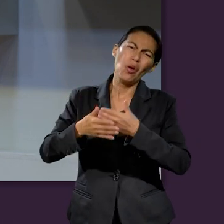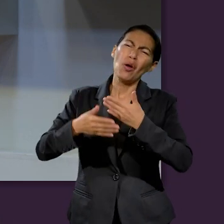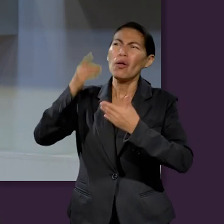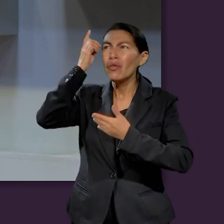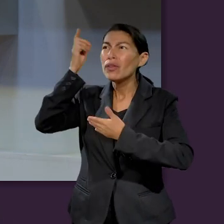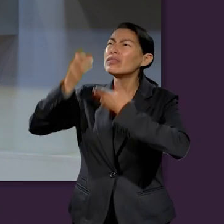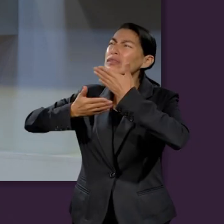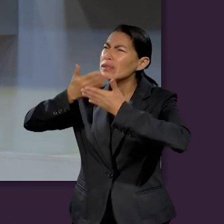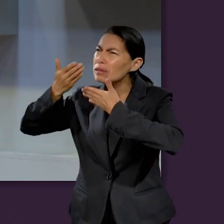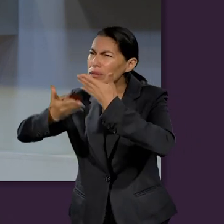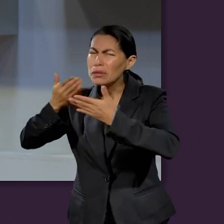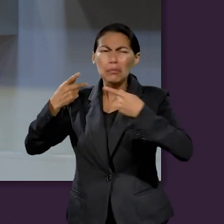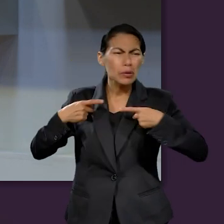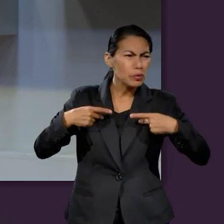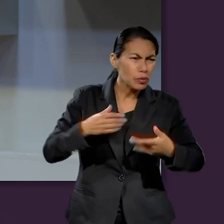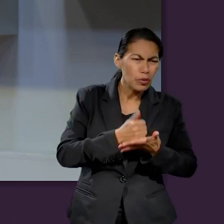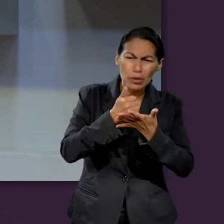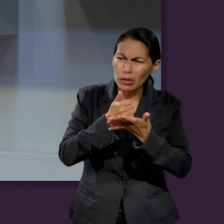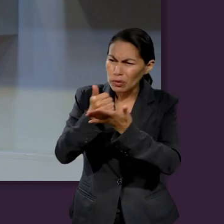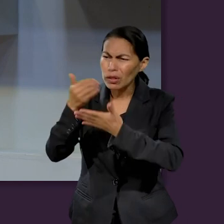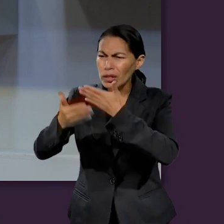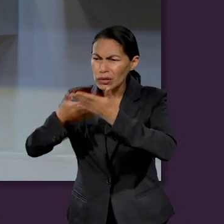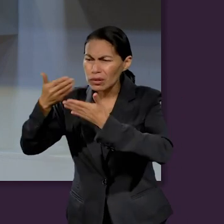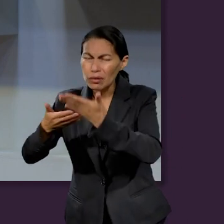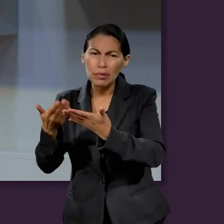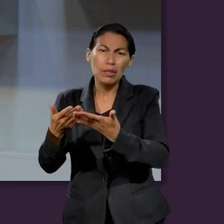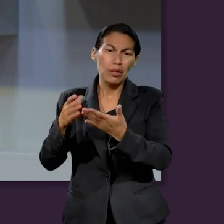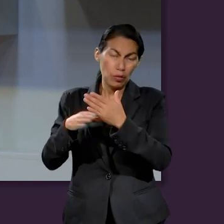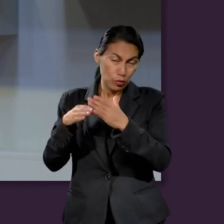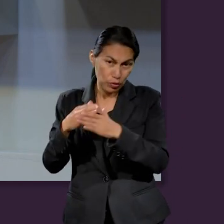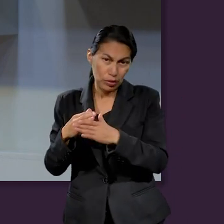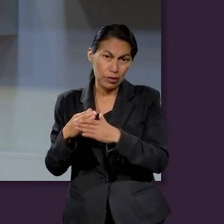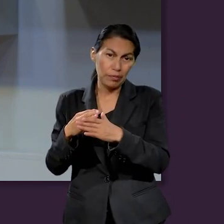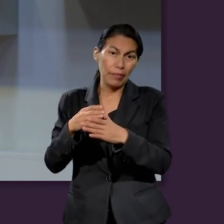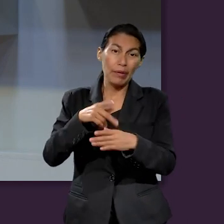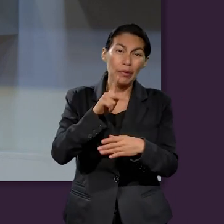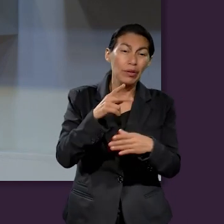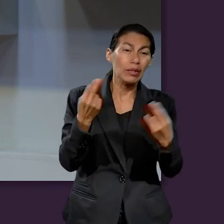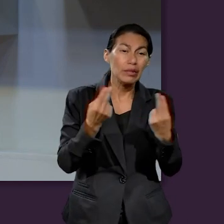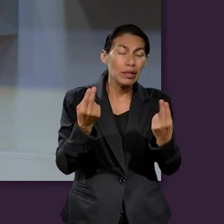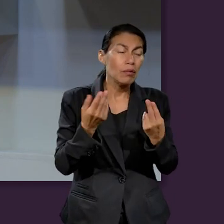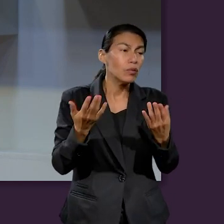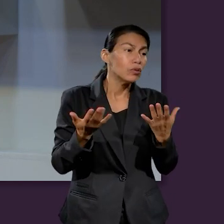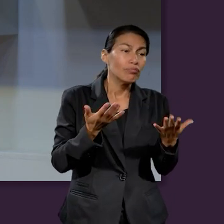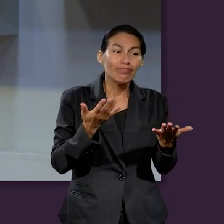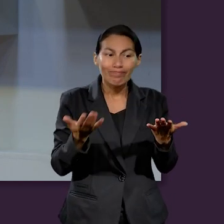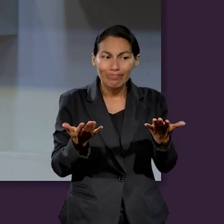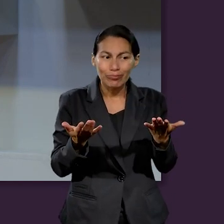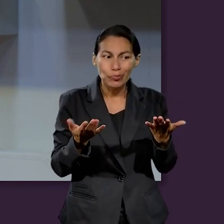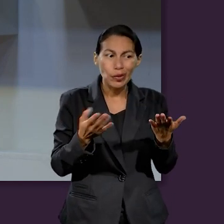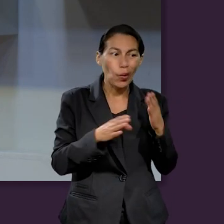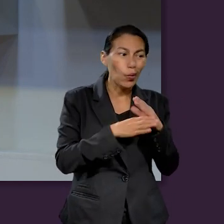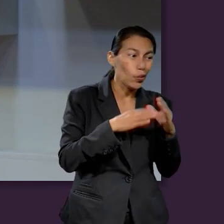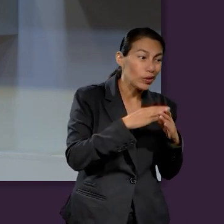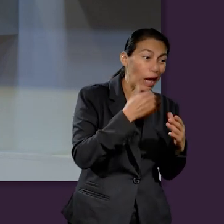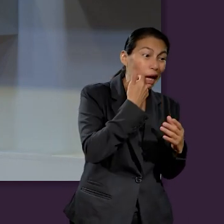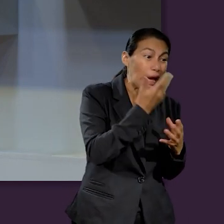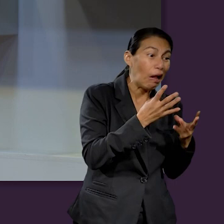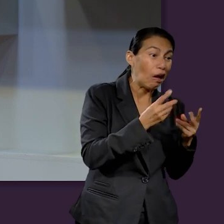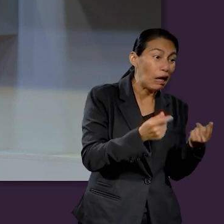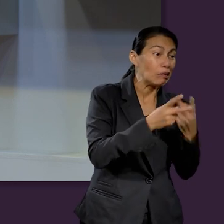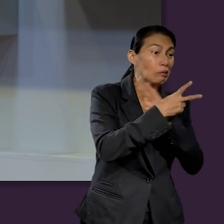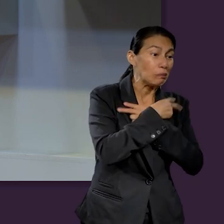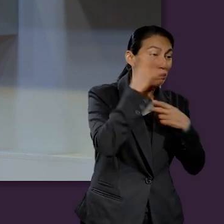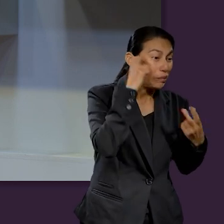de ver el equilibrio, ¿no? Entonces, se me hace muy conveniente lo que tú estás mencionando. En este contexto, quizás también es